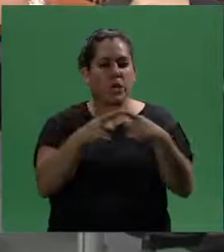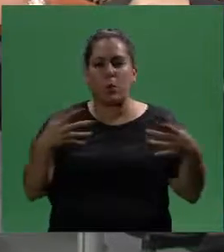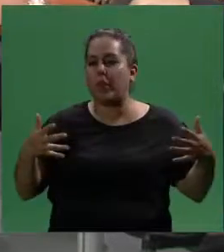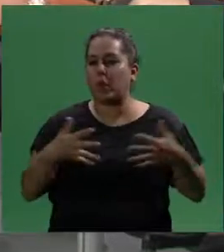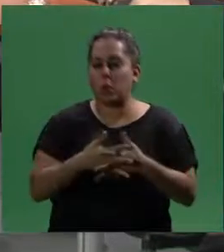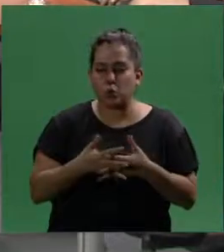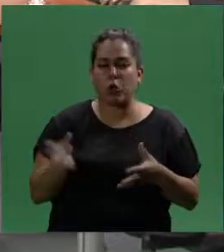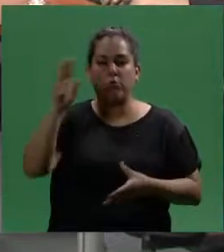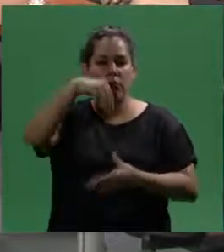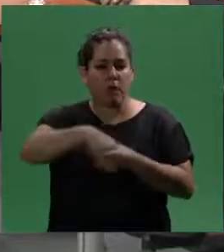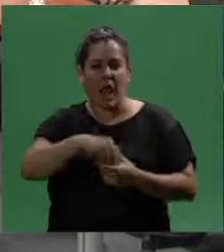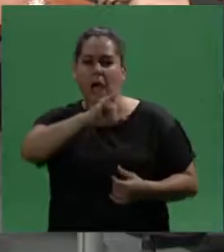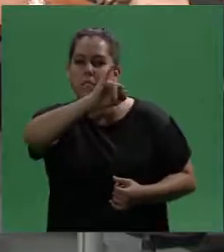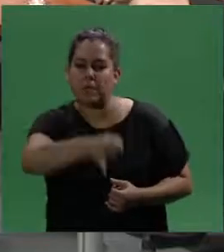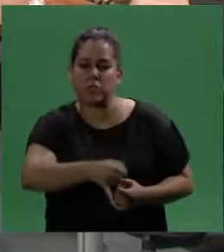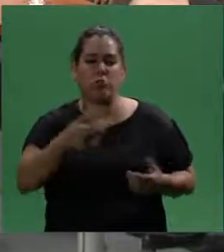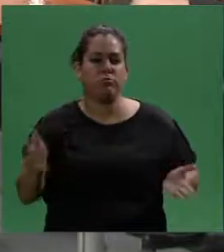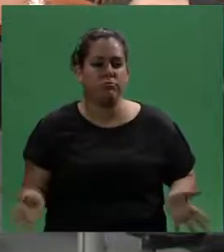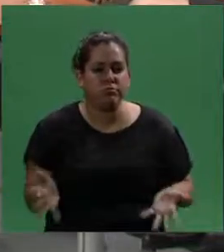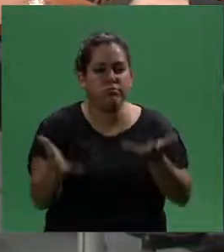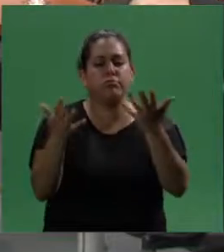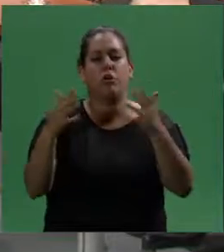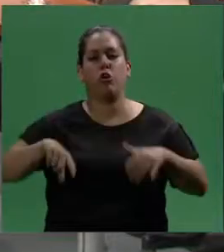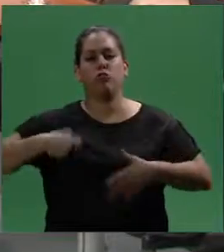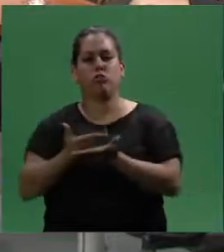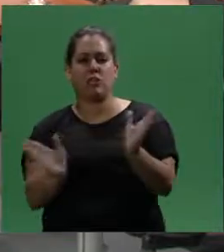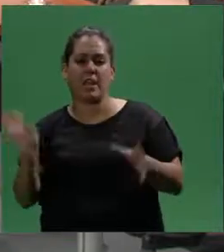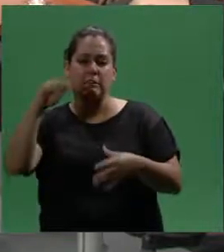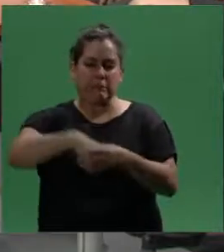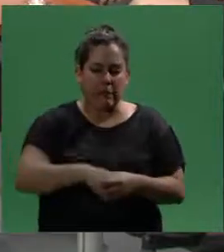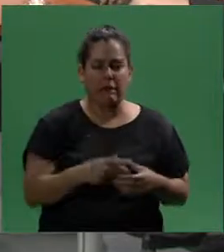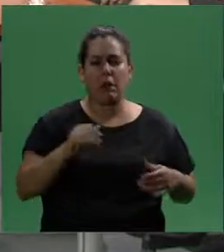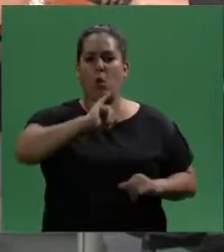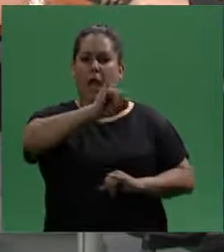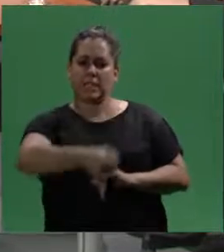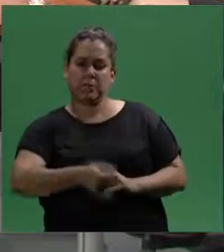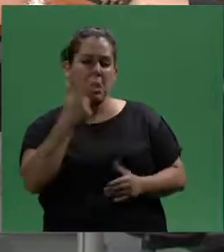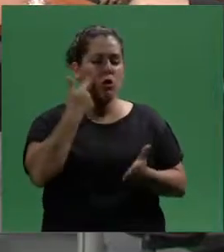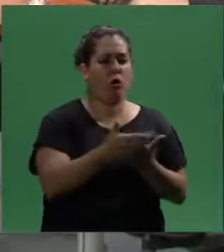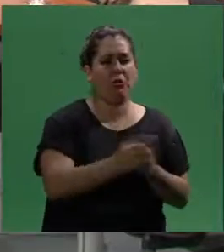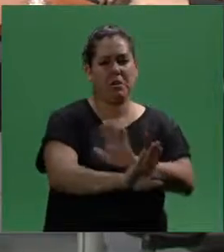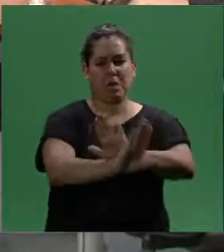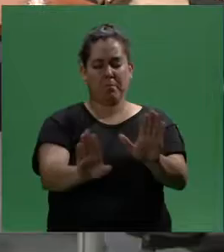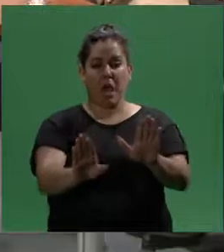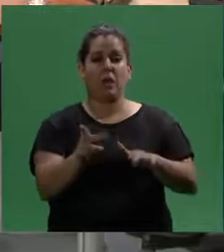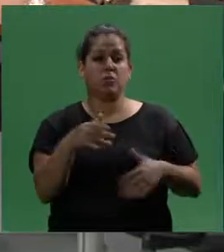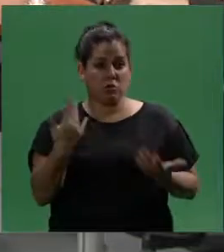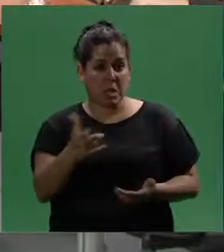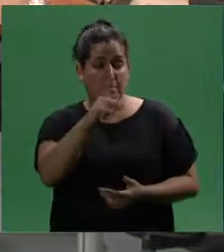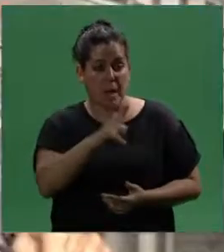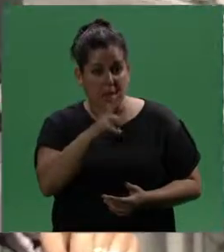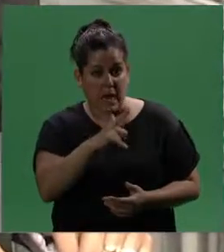inclusión, a la aceptación, a la promoción de la sociedad que los integre, que los acepte, que no los discrimine? Entonces,